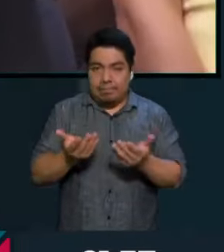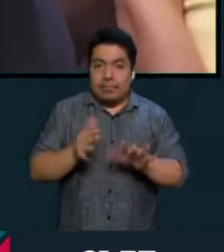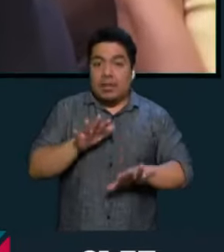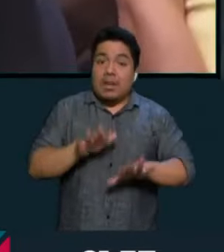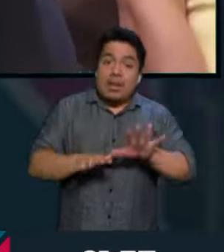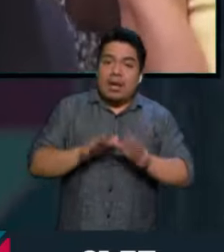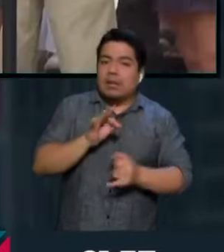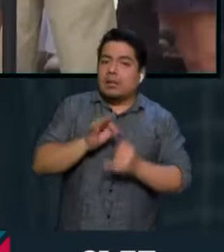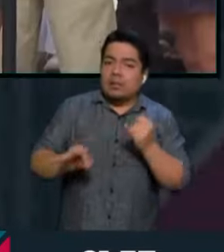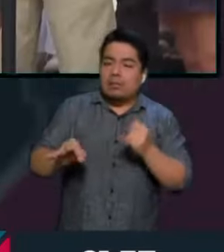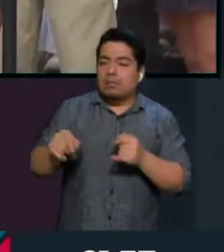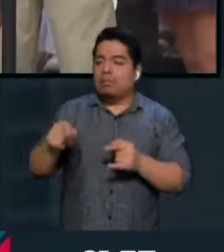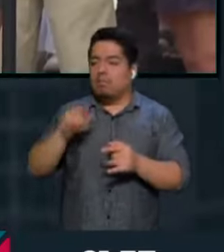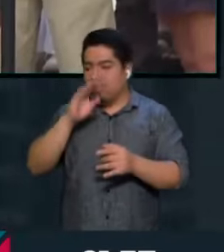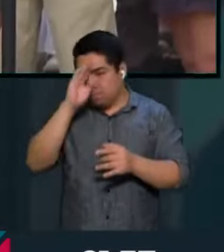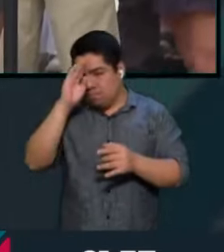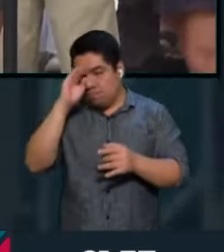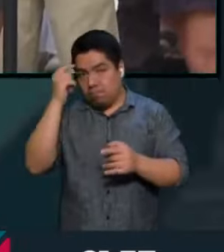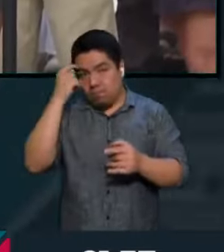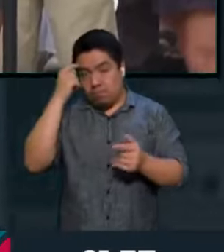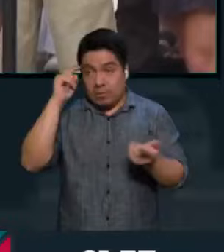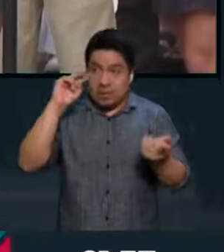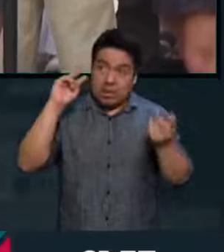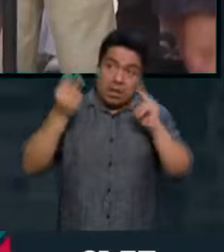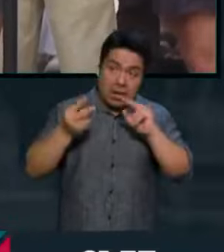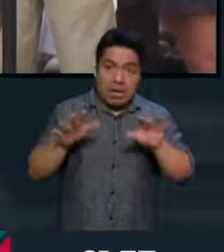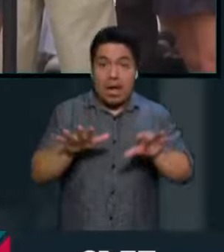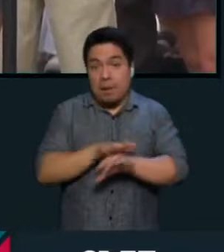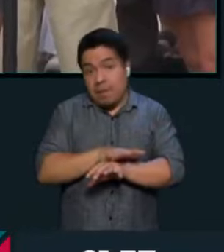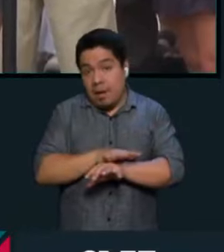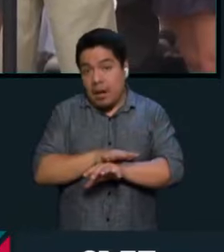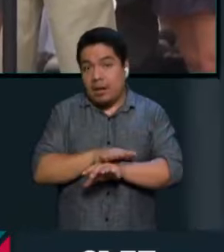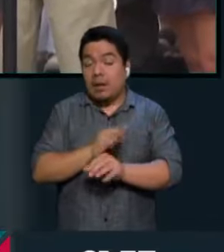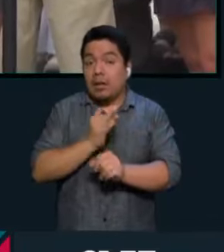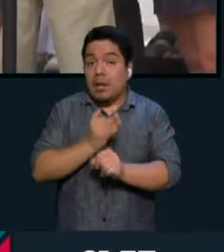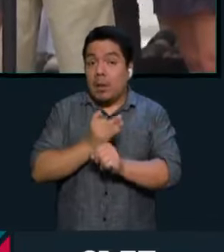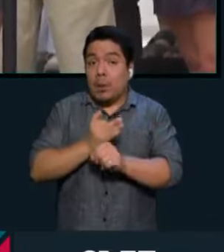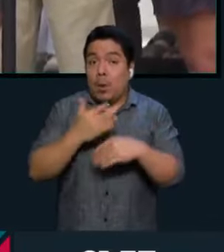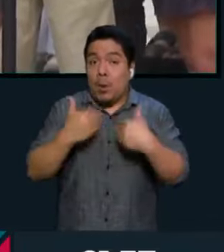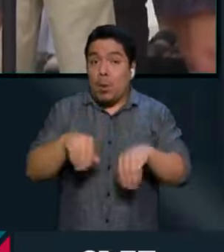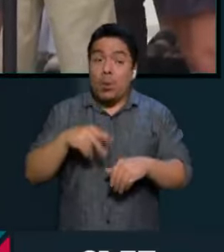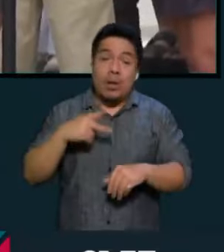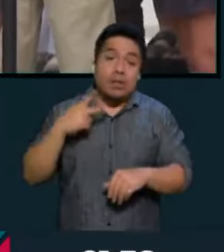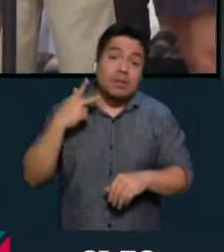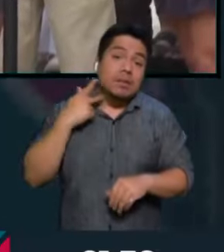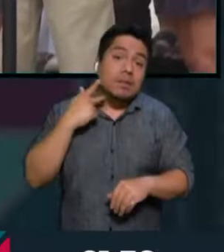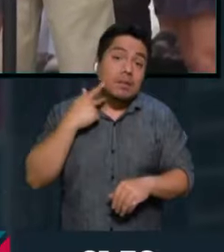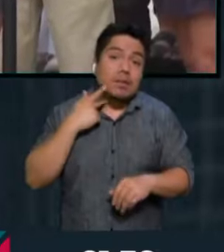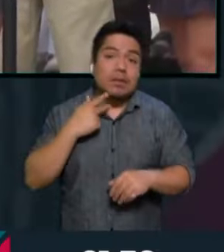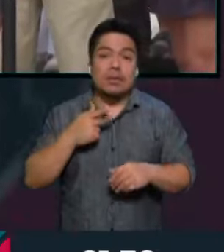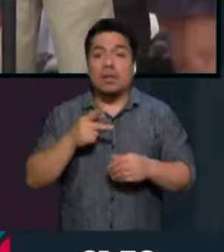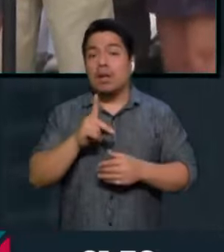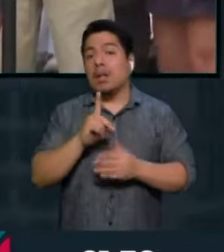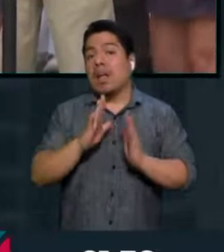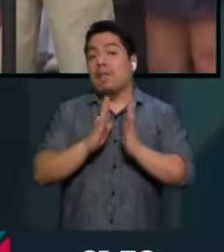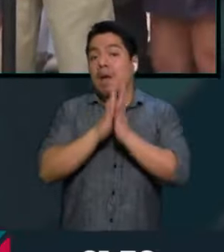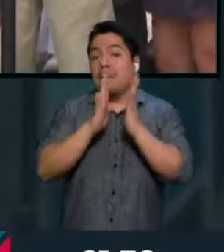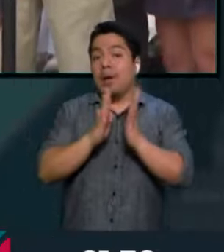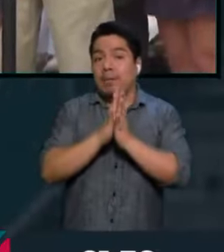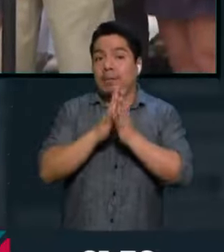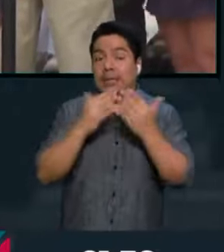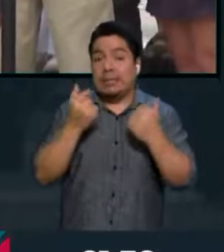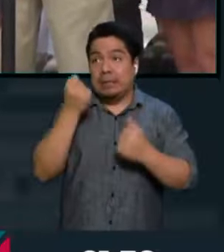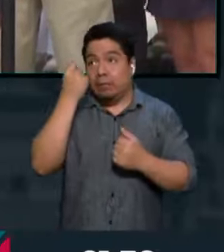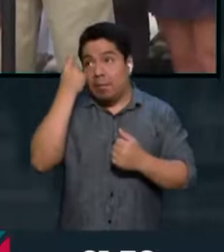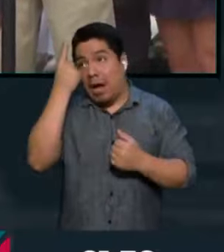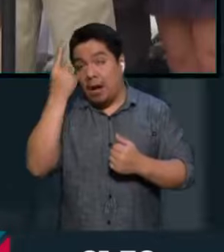Que al final de cuentas sí saben reinventarse y nos están dando un espectáculo político, democrático y de inventiva,